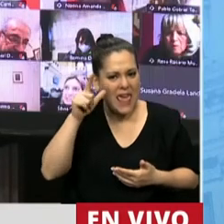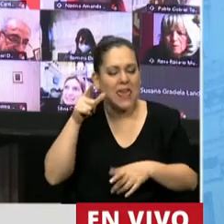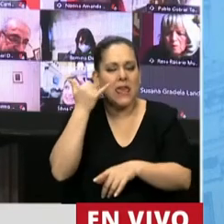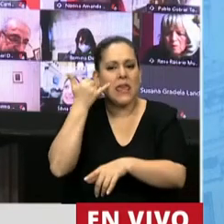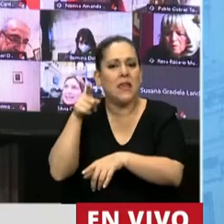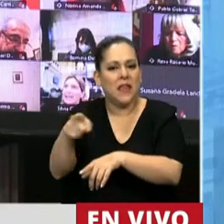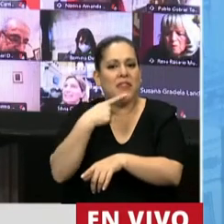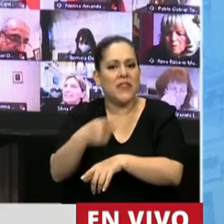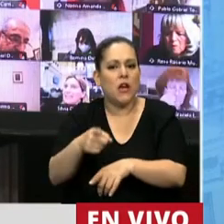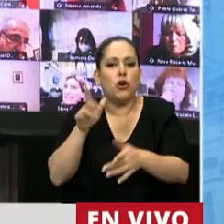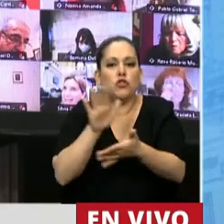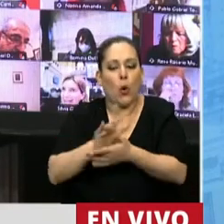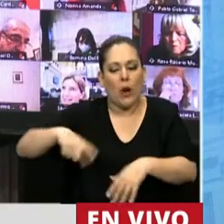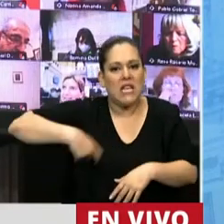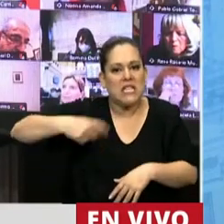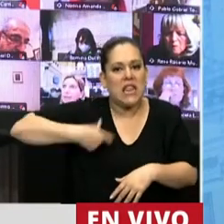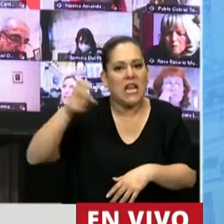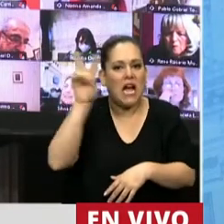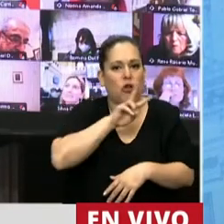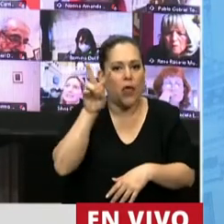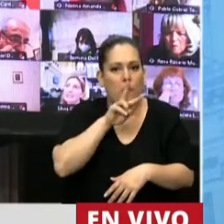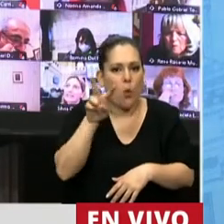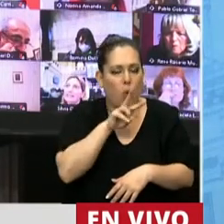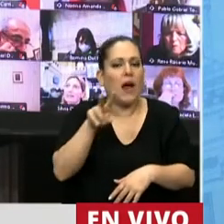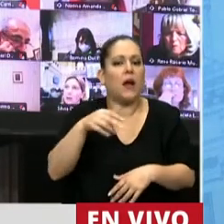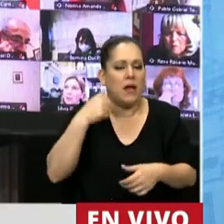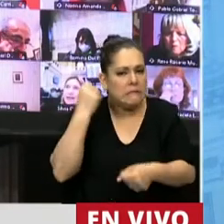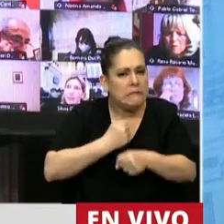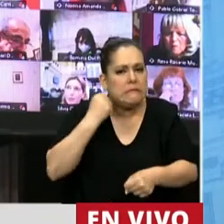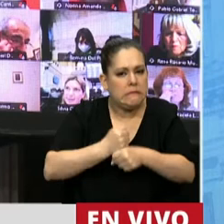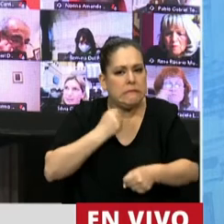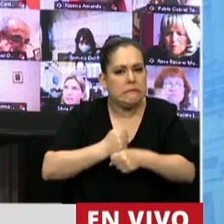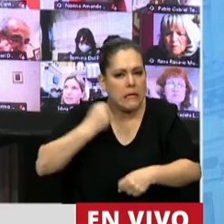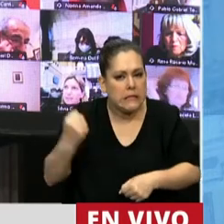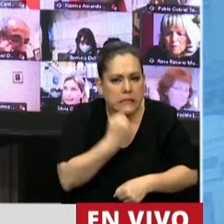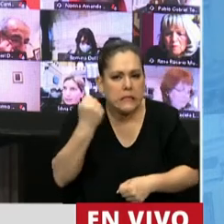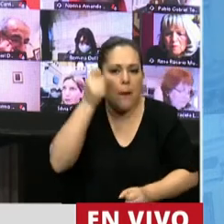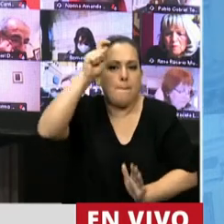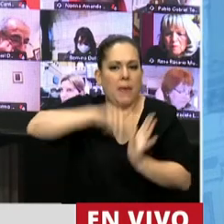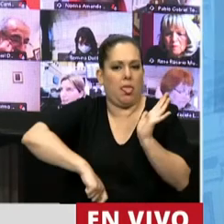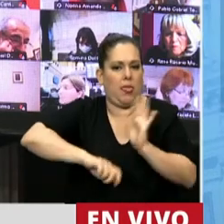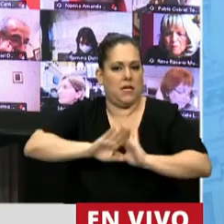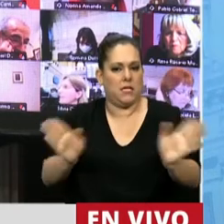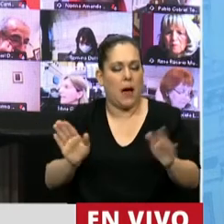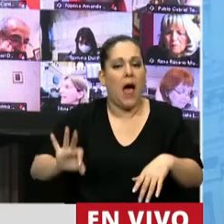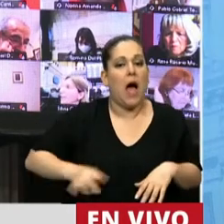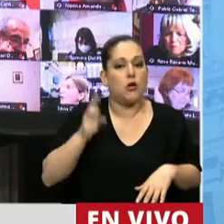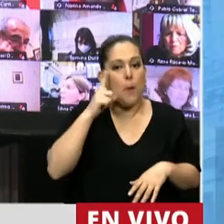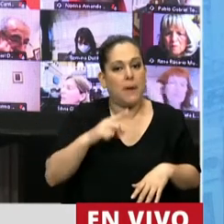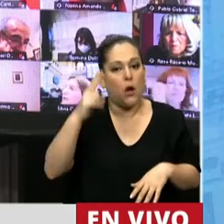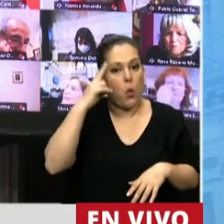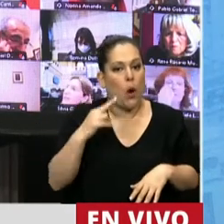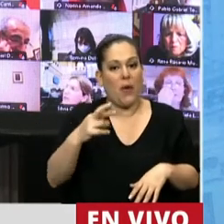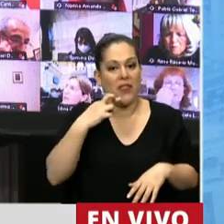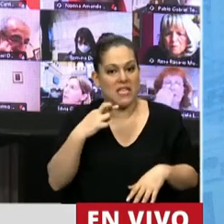intersindical de mujeres que trabajó para la aprobación de este convenio. En el año 1919, cuando